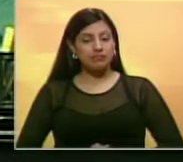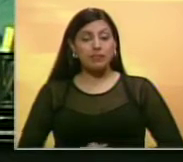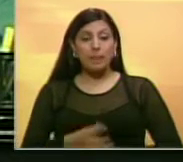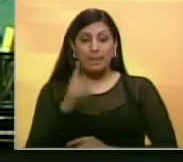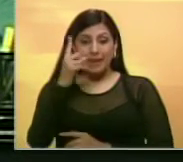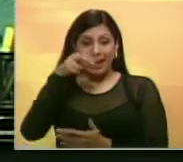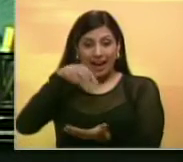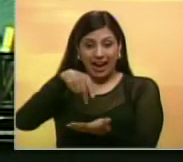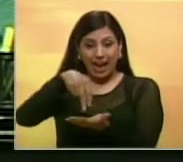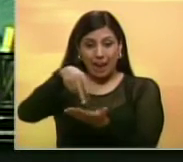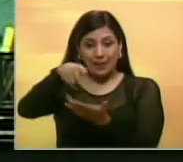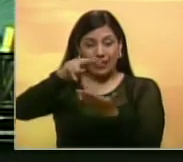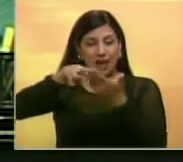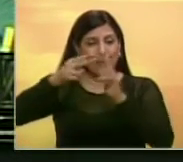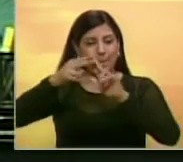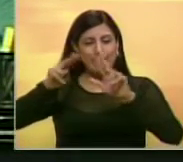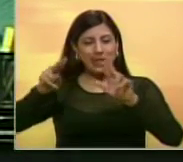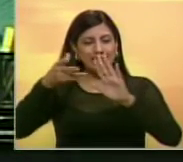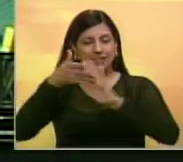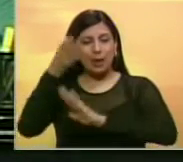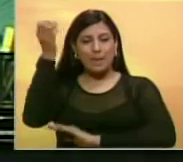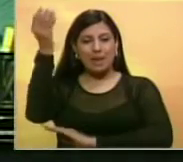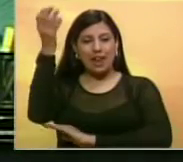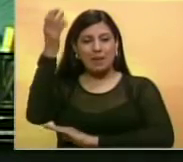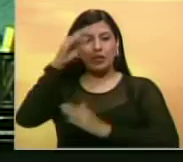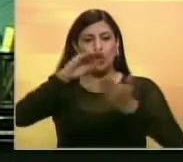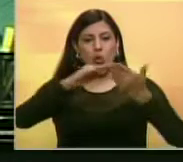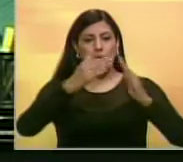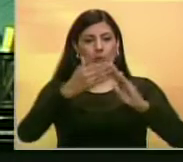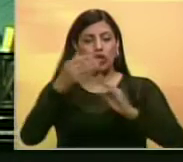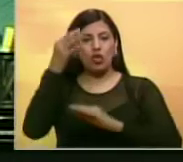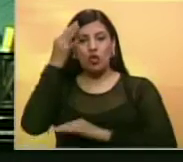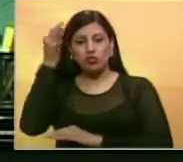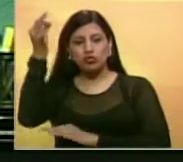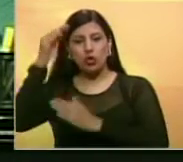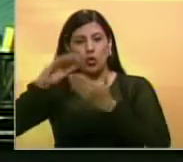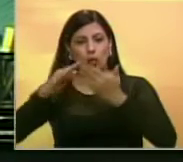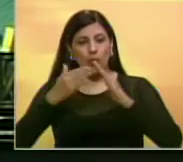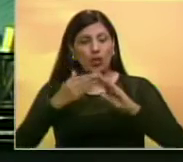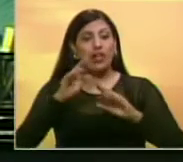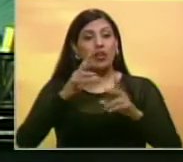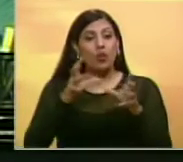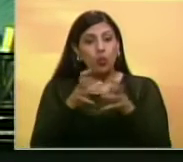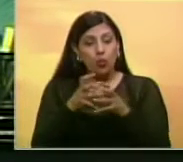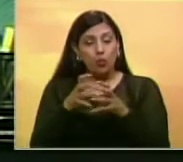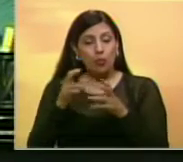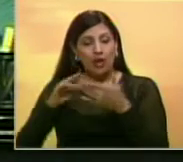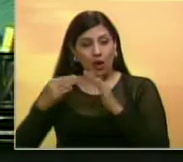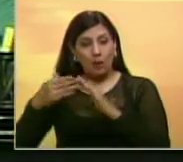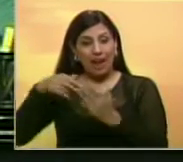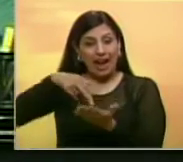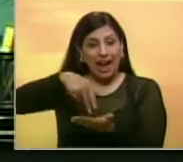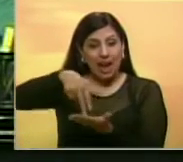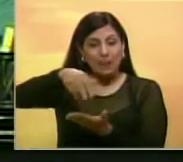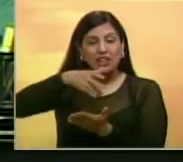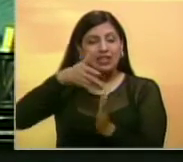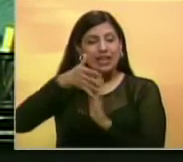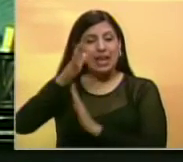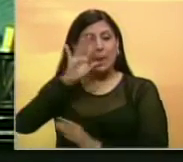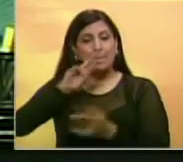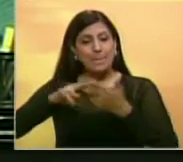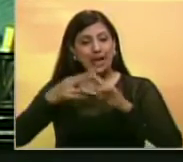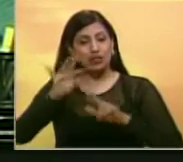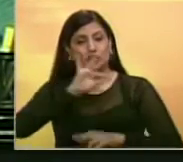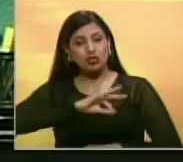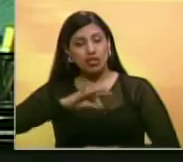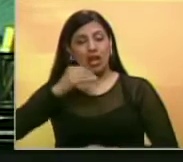El camino de la paz venezolana pasa por los parlamentos comunales, por los consejos comunales, por las comunas. El camino de la paz social, política,